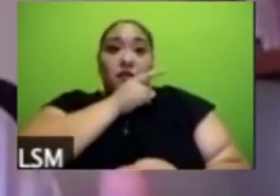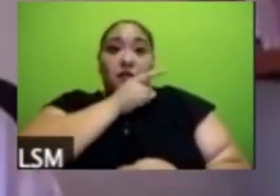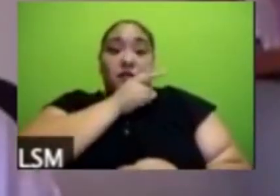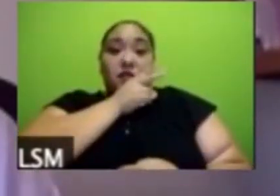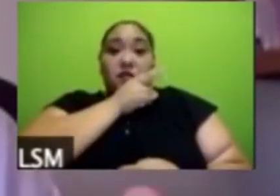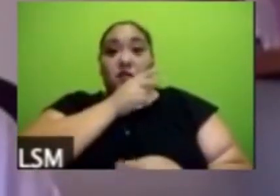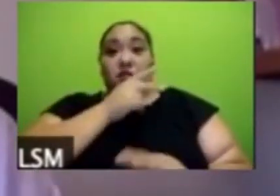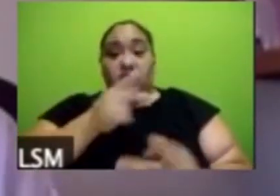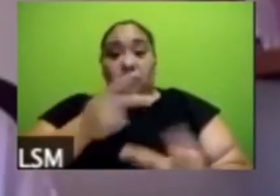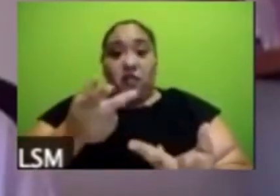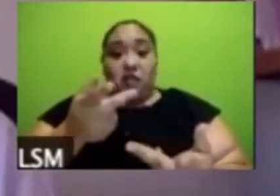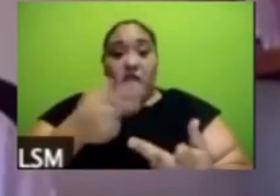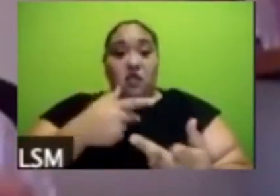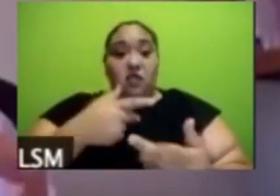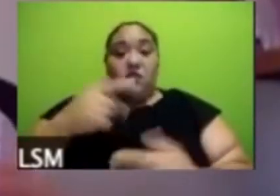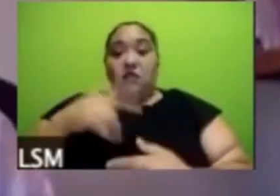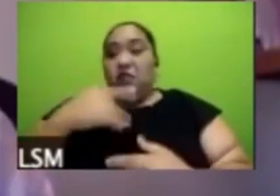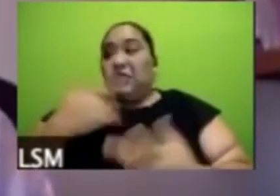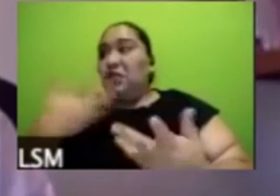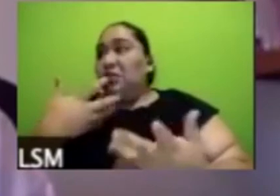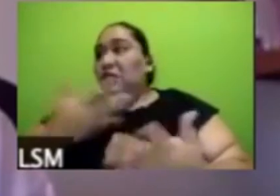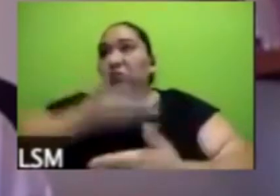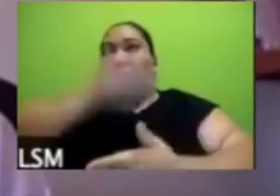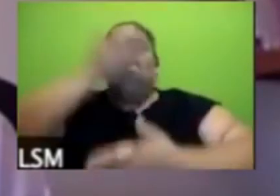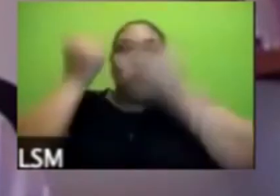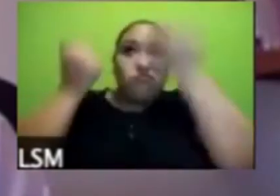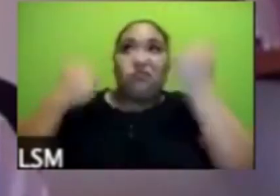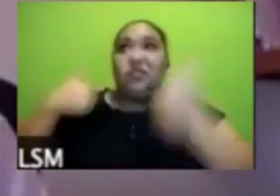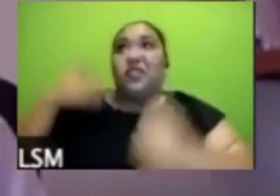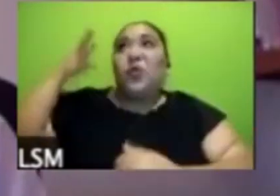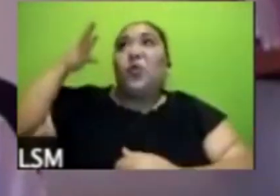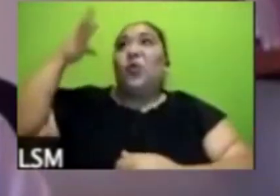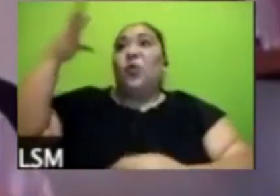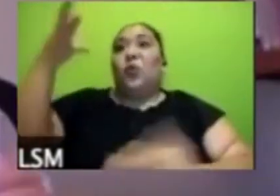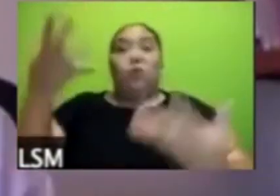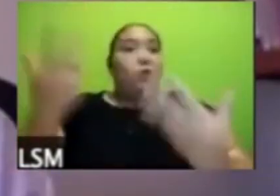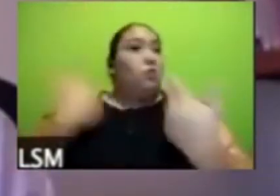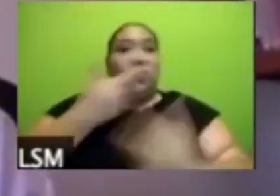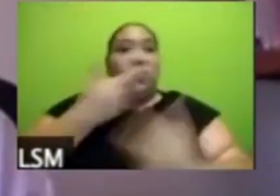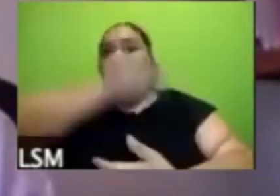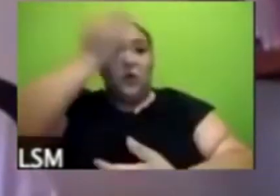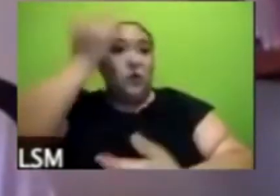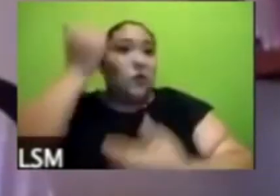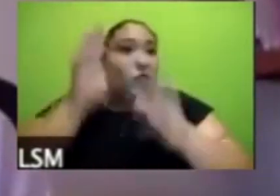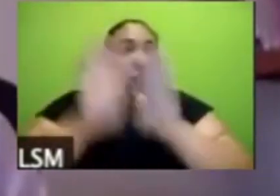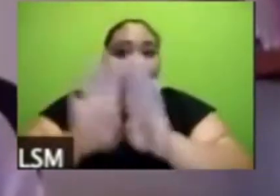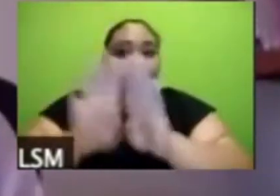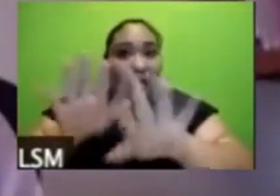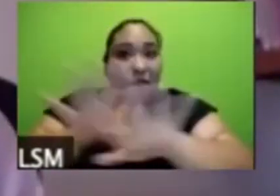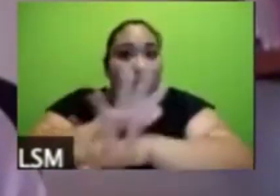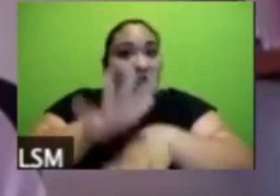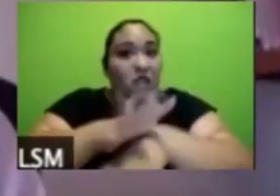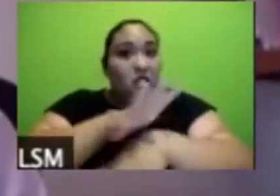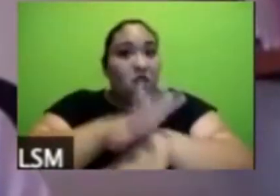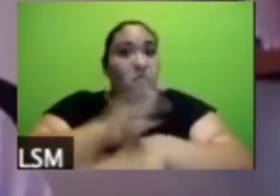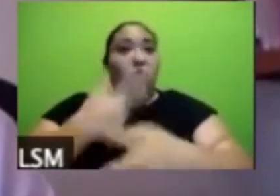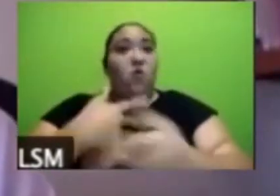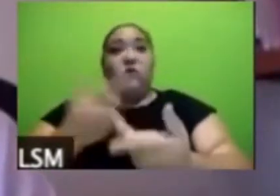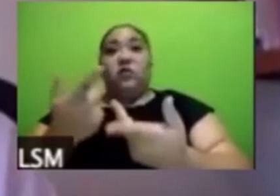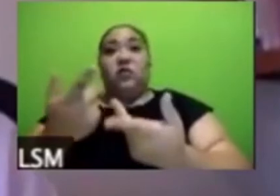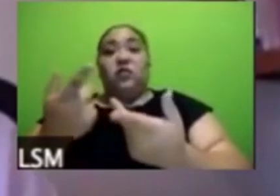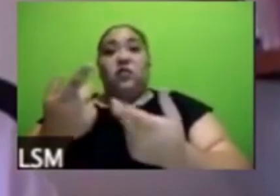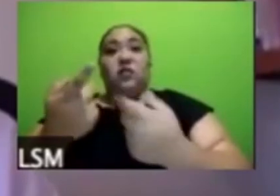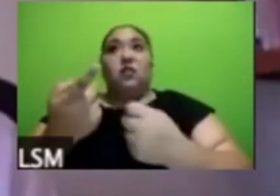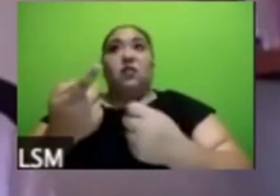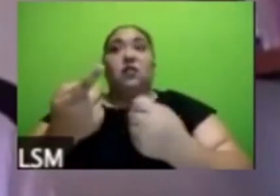preocupación no sabemos qué va a venir y también tenemos esta esta certeza del cambio aunque una total incertidumbre de qué va a significar